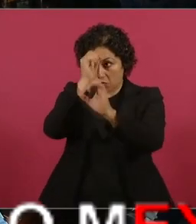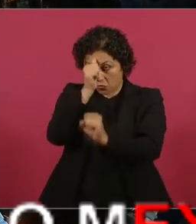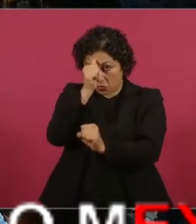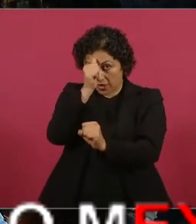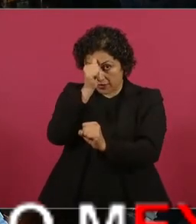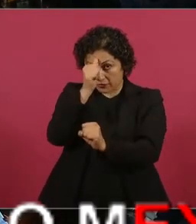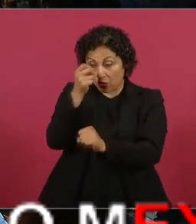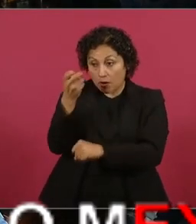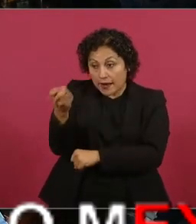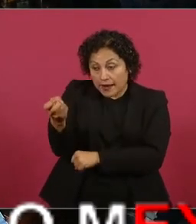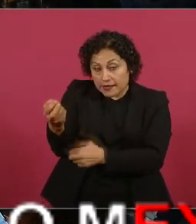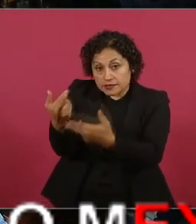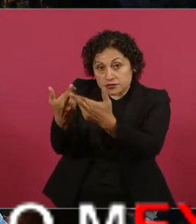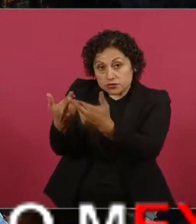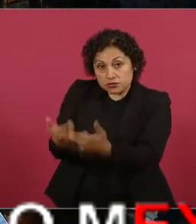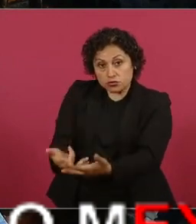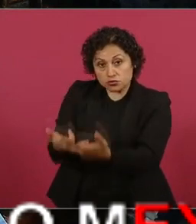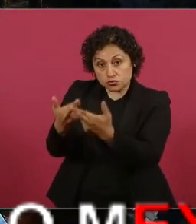ese dinero,